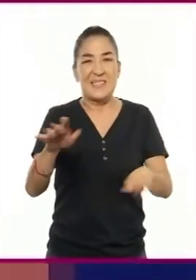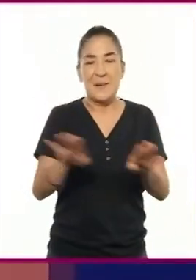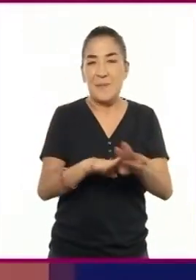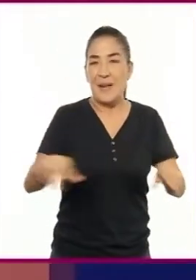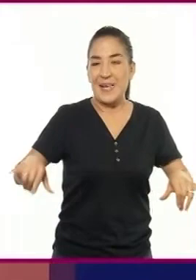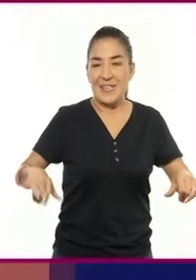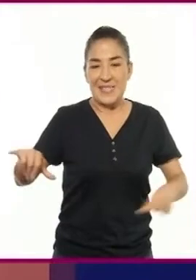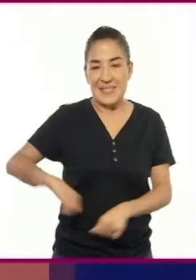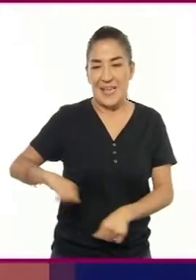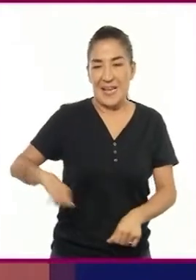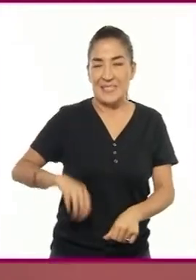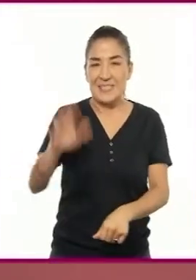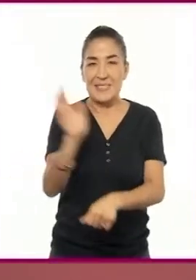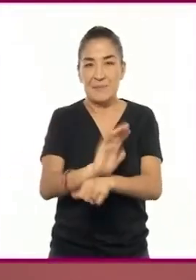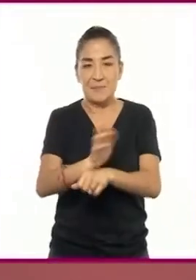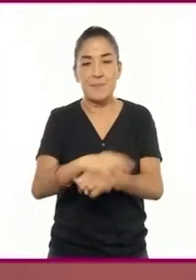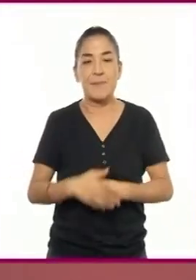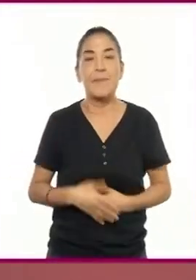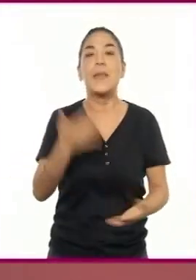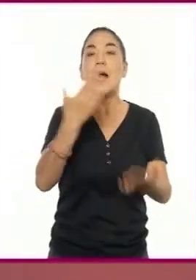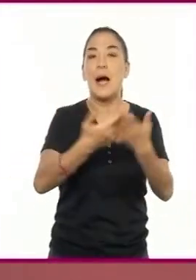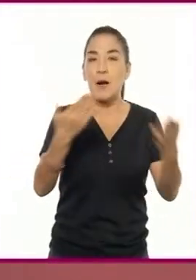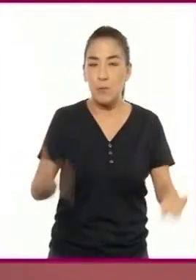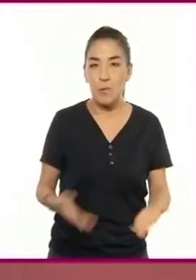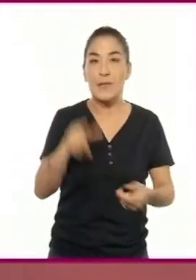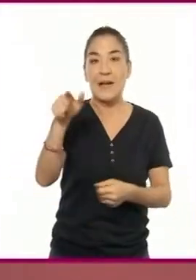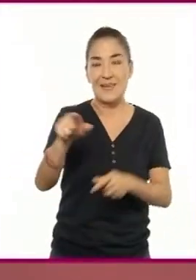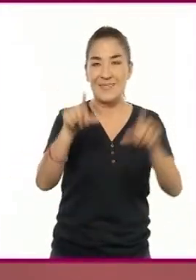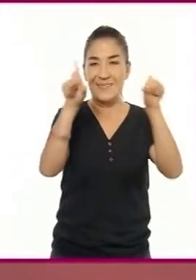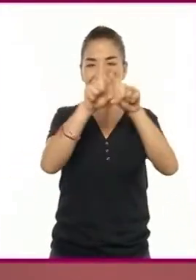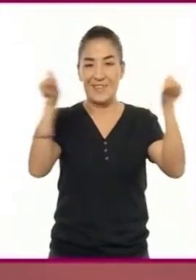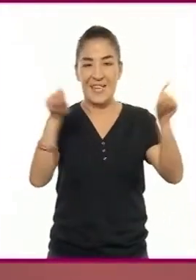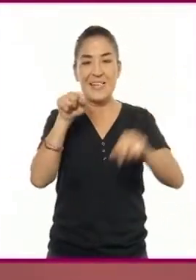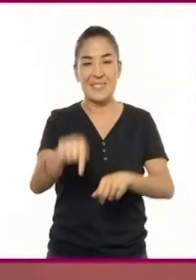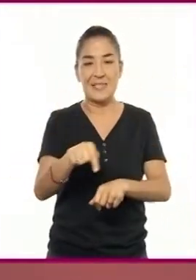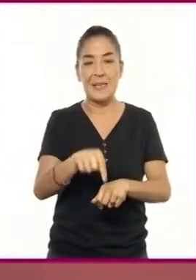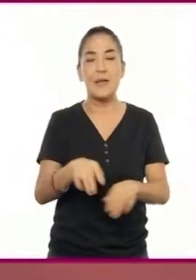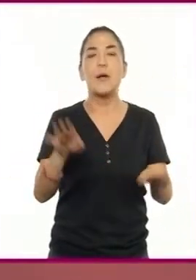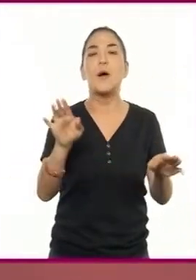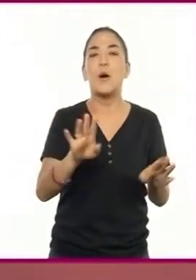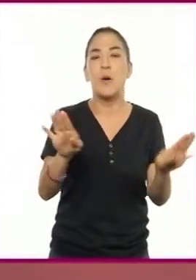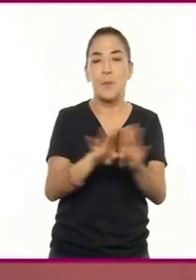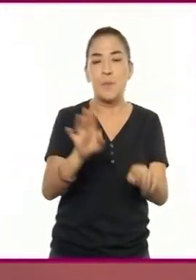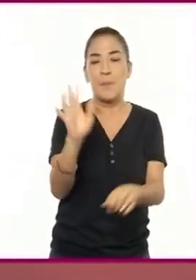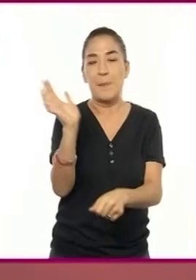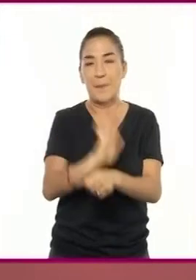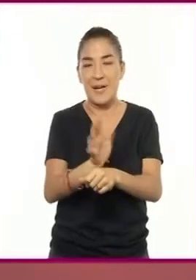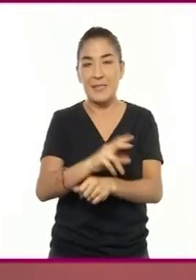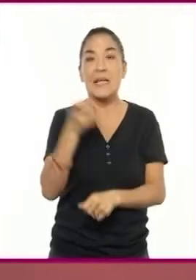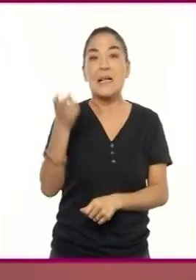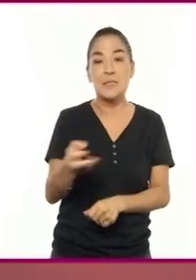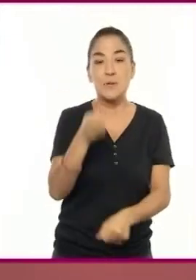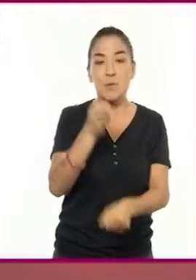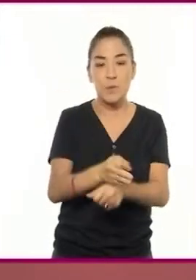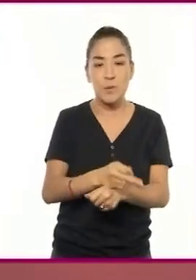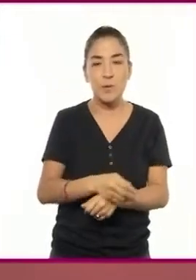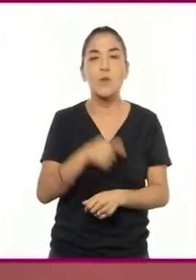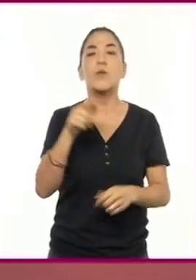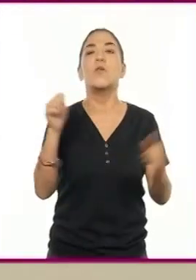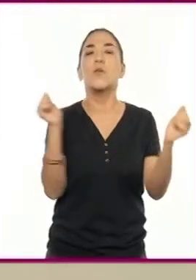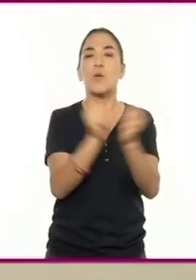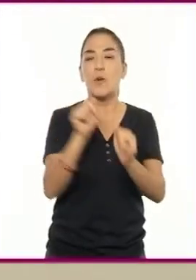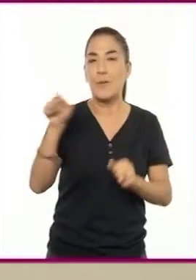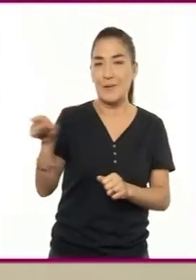Muy bien. Ahora, adaptemos un fragmento más de este relato, pero esta vez lo harán junto